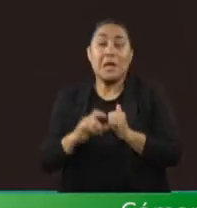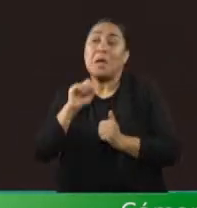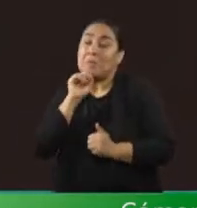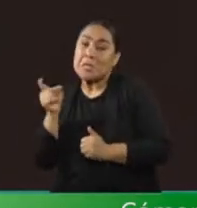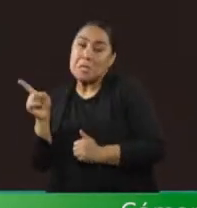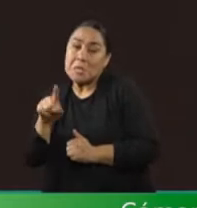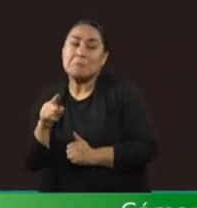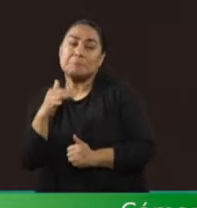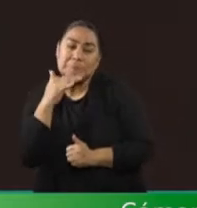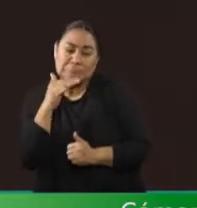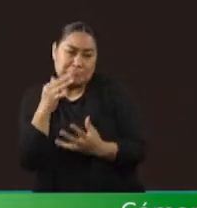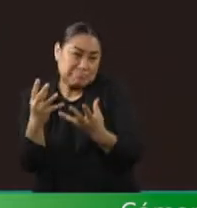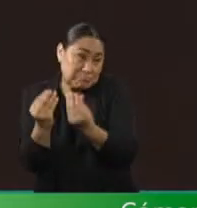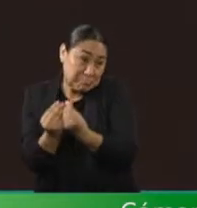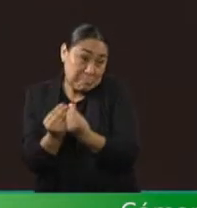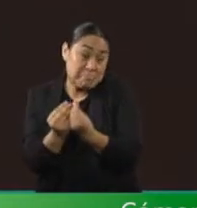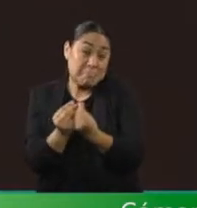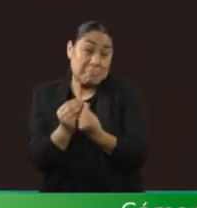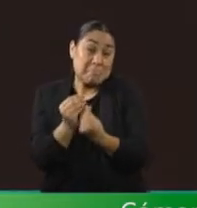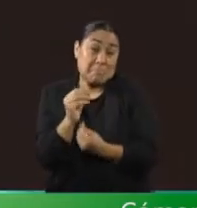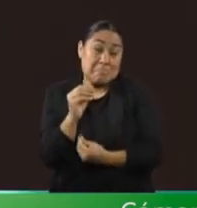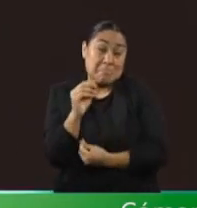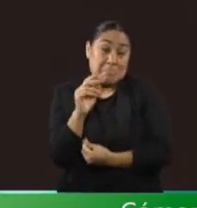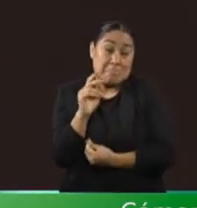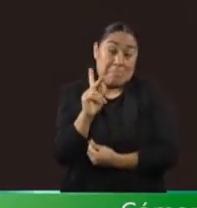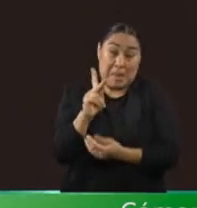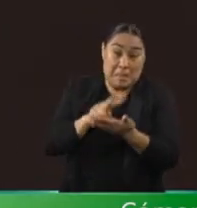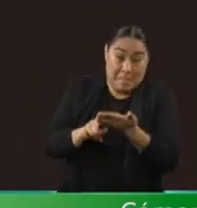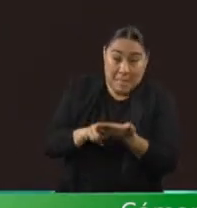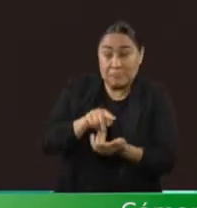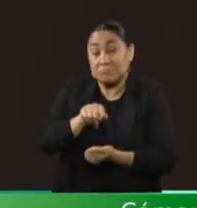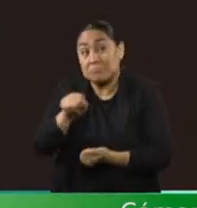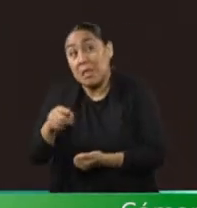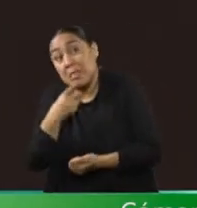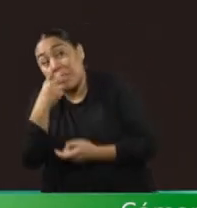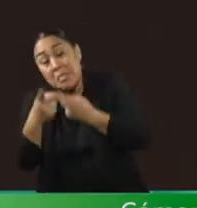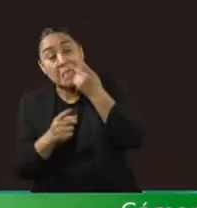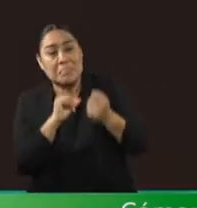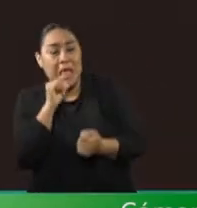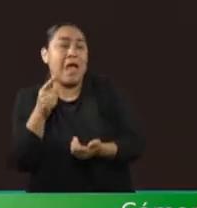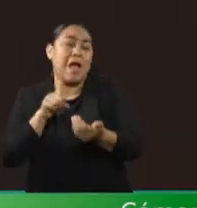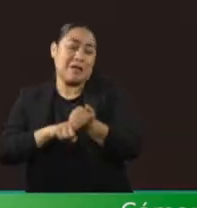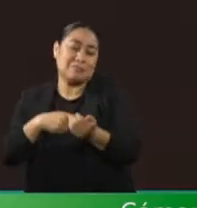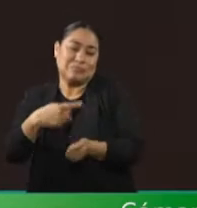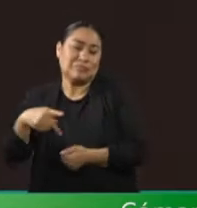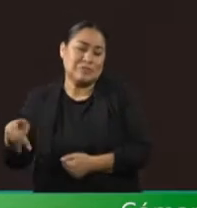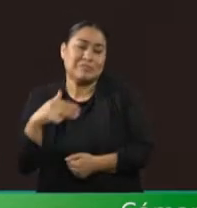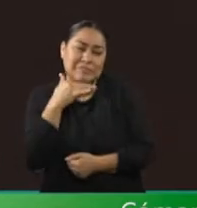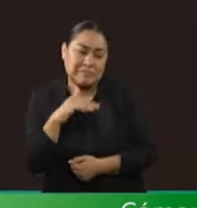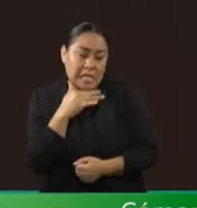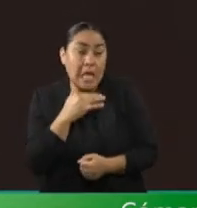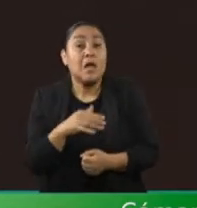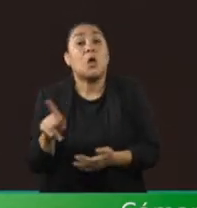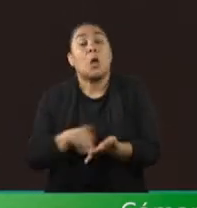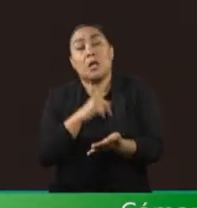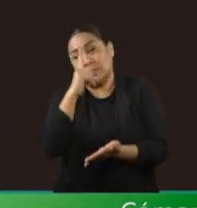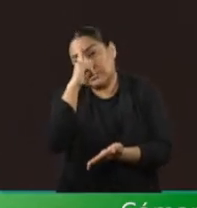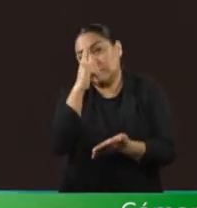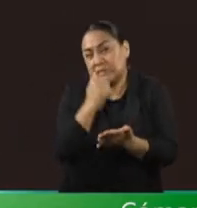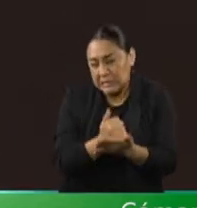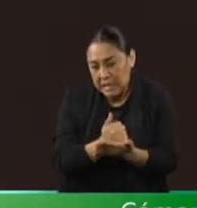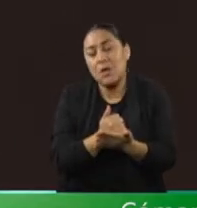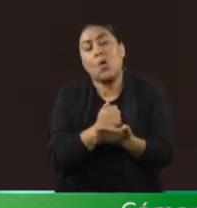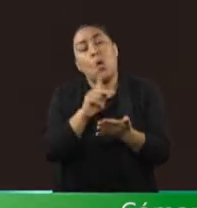con un supuesto partido verde del que nadie habla de sus complicidades y conubios, resucitaron la obsesión de las